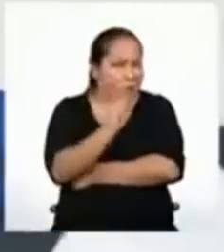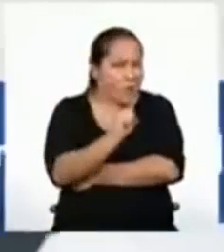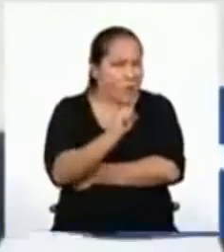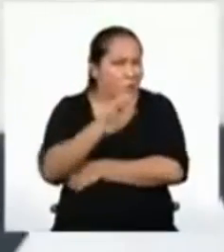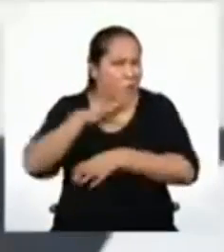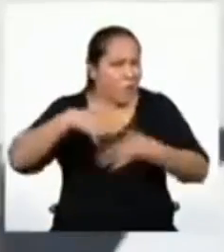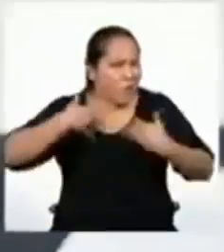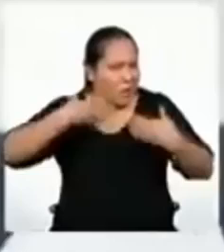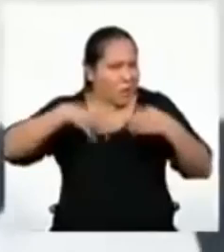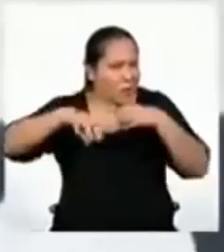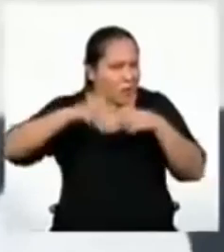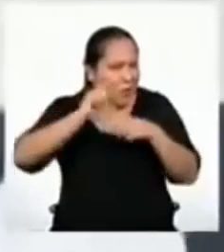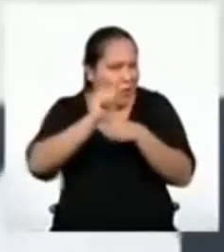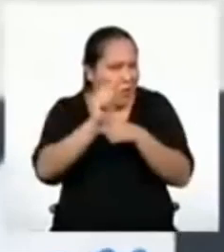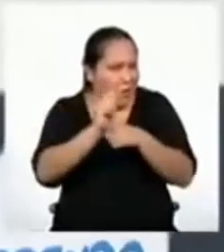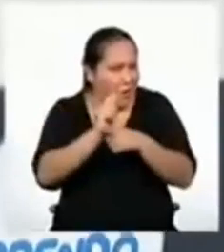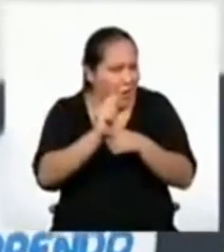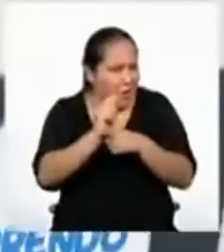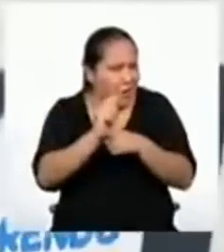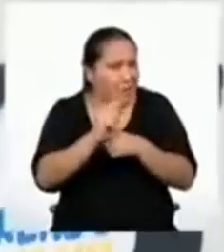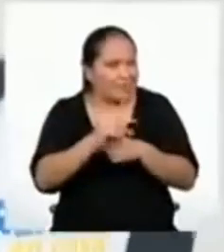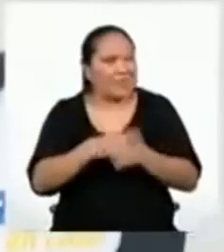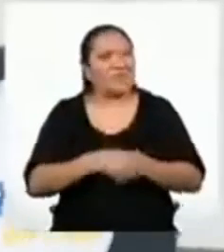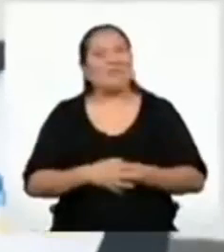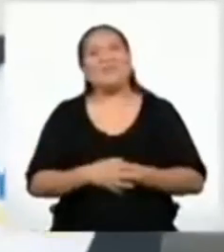el reto?